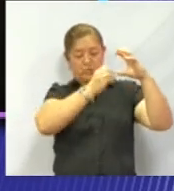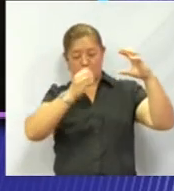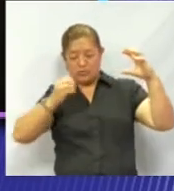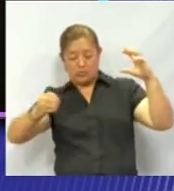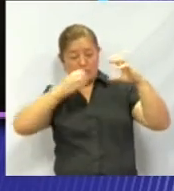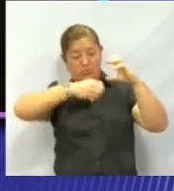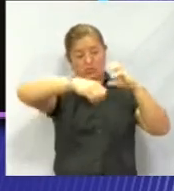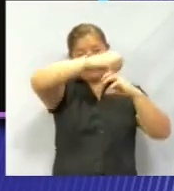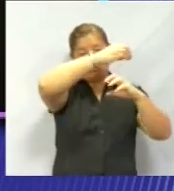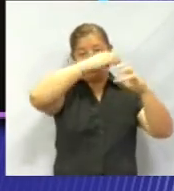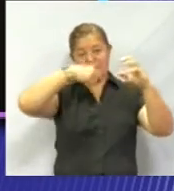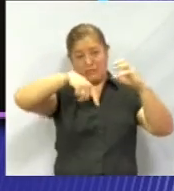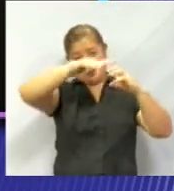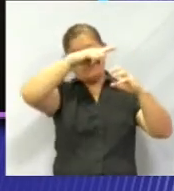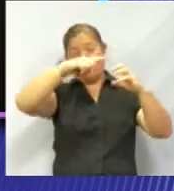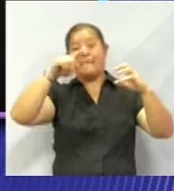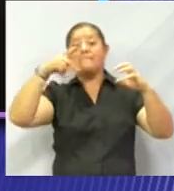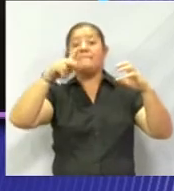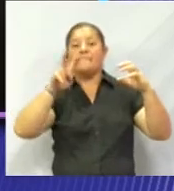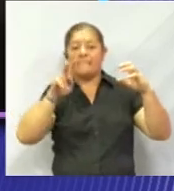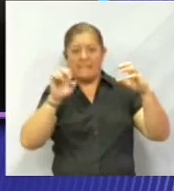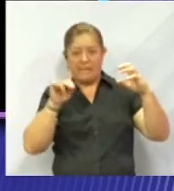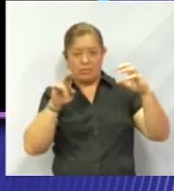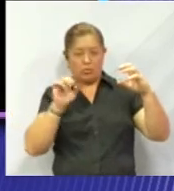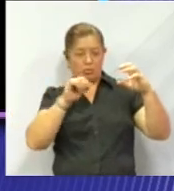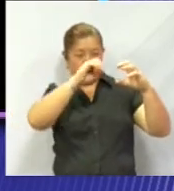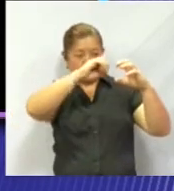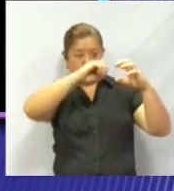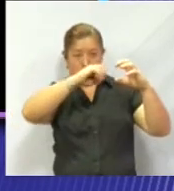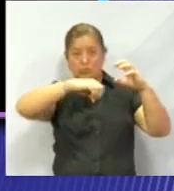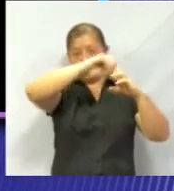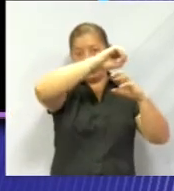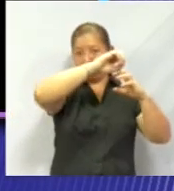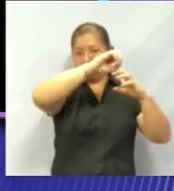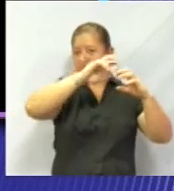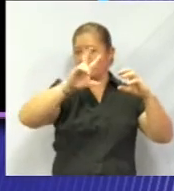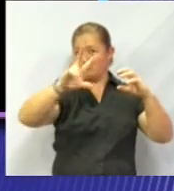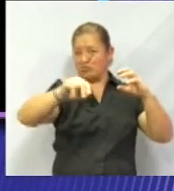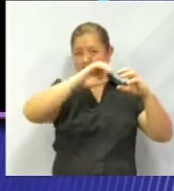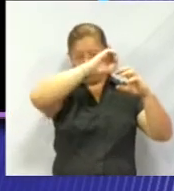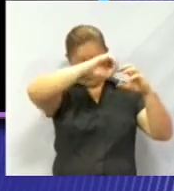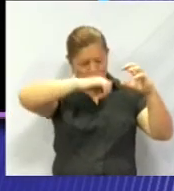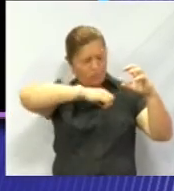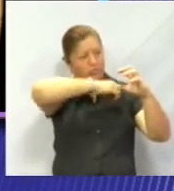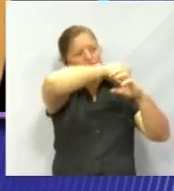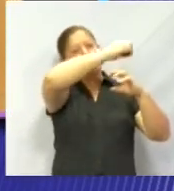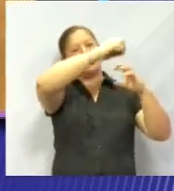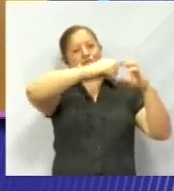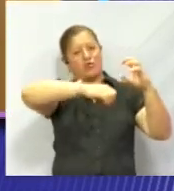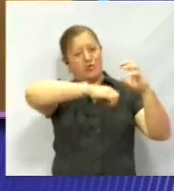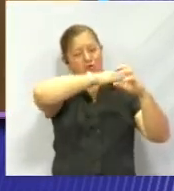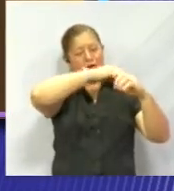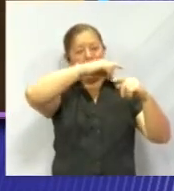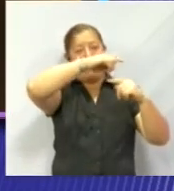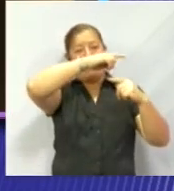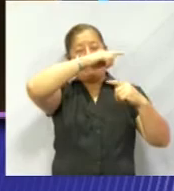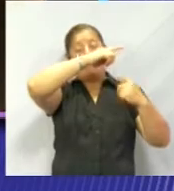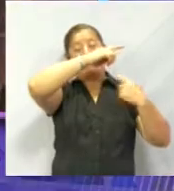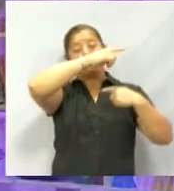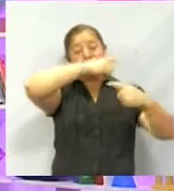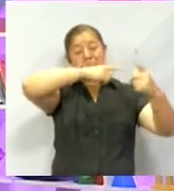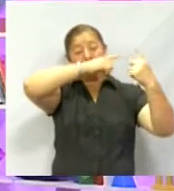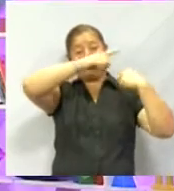Venus debe de estar mareado, de estar girando al lado contrario de los planetas, ¿no? Pues yo te voy a presentar al planeta